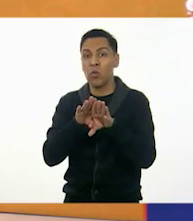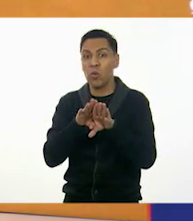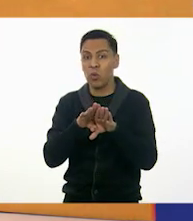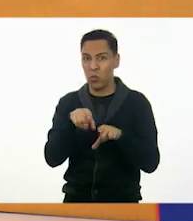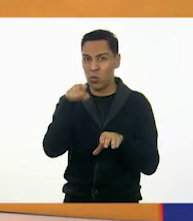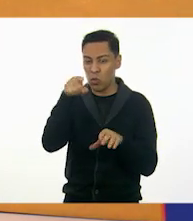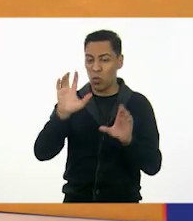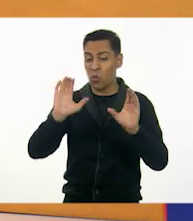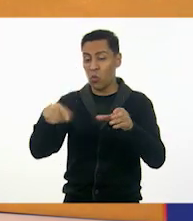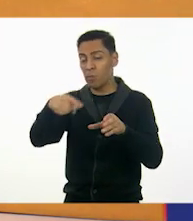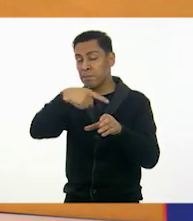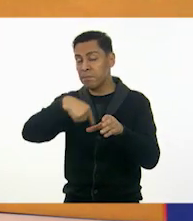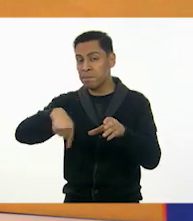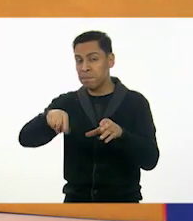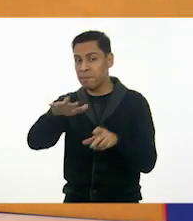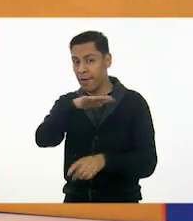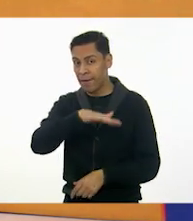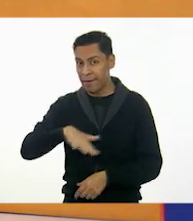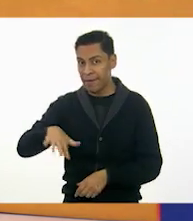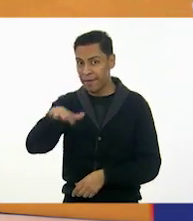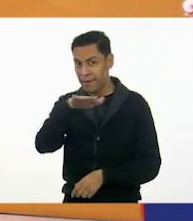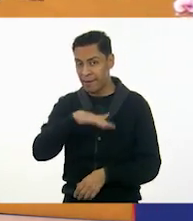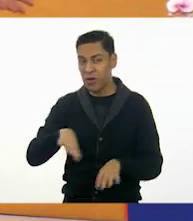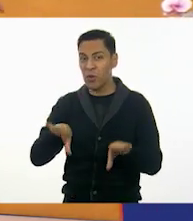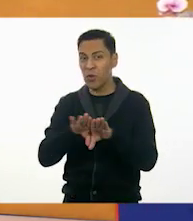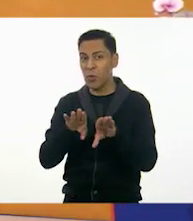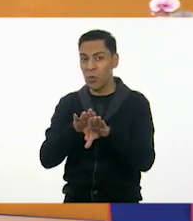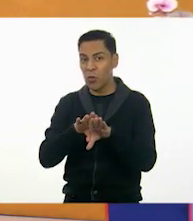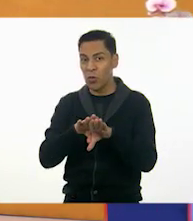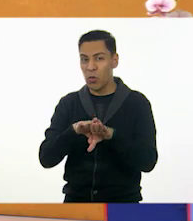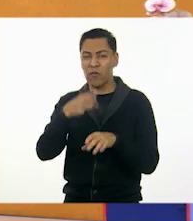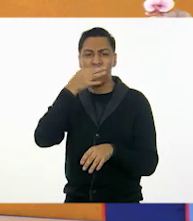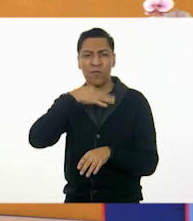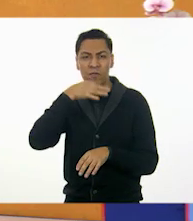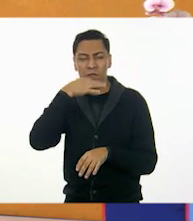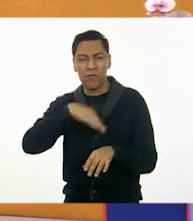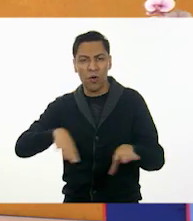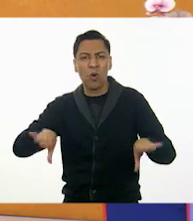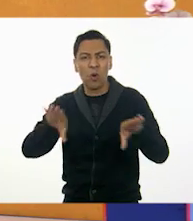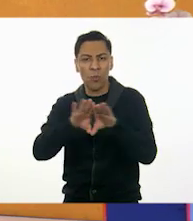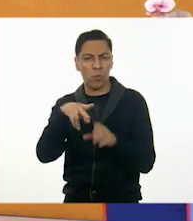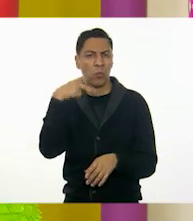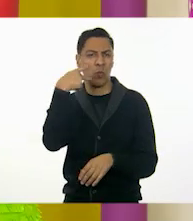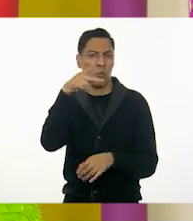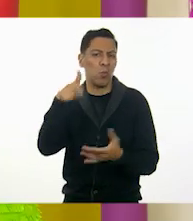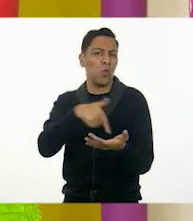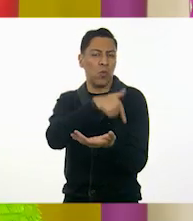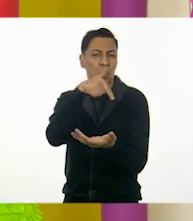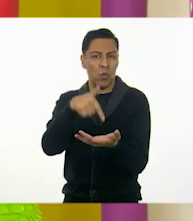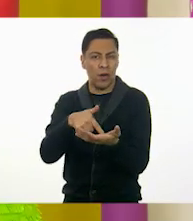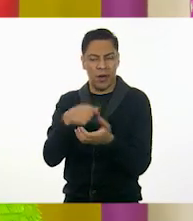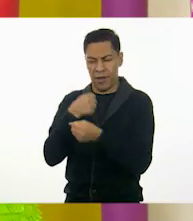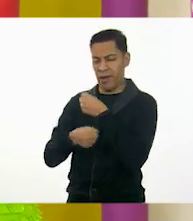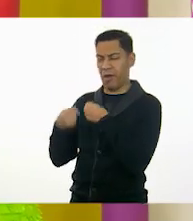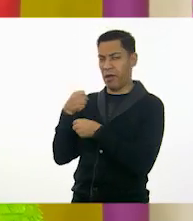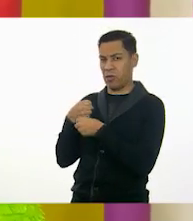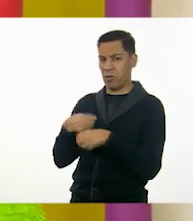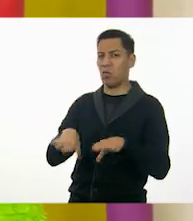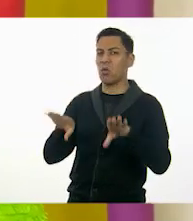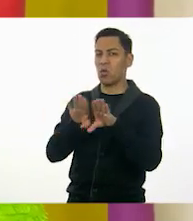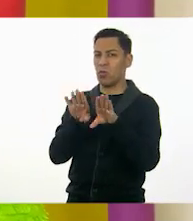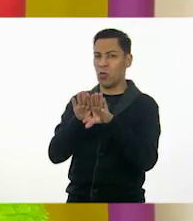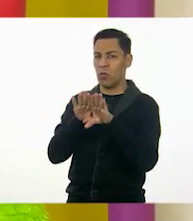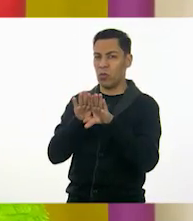colonia, porque cada quien lo festeja diferente. Exactamente. Sí, el año pasado yo lo pasé también